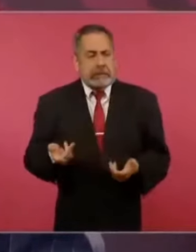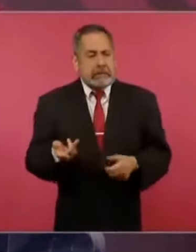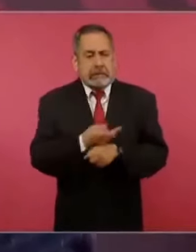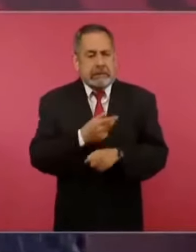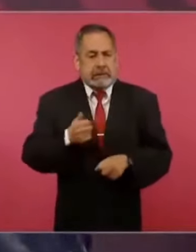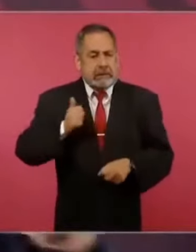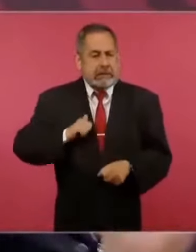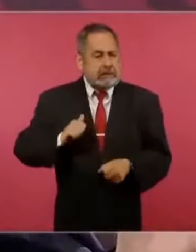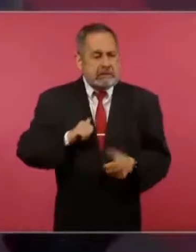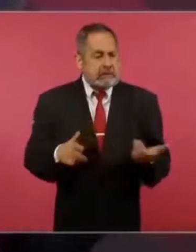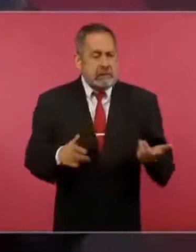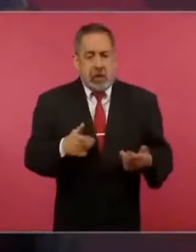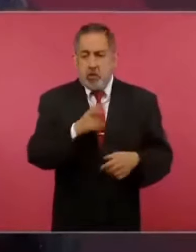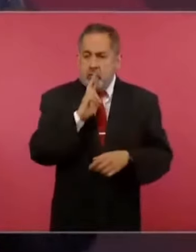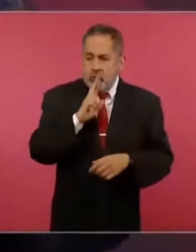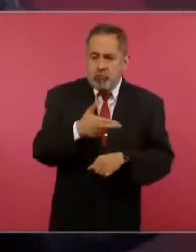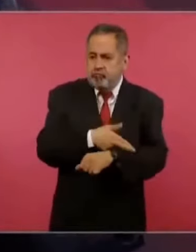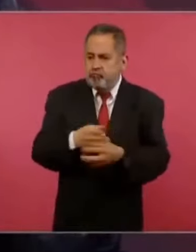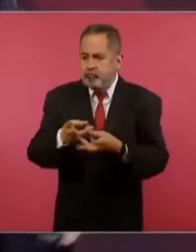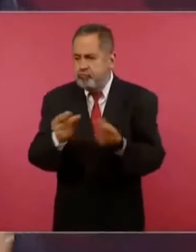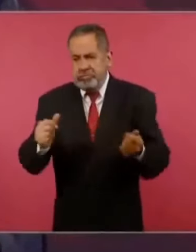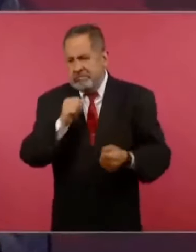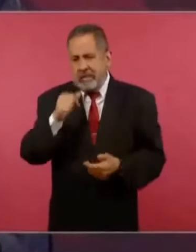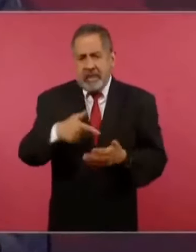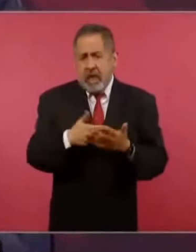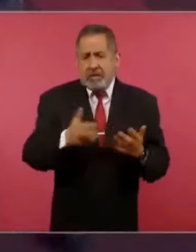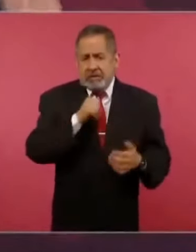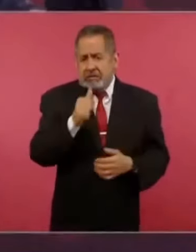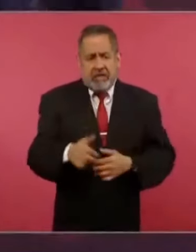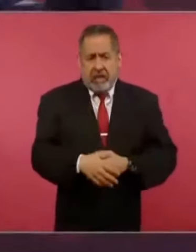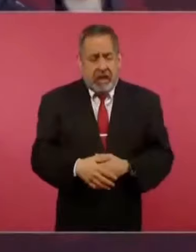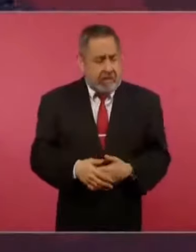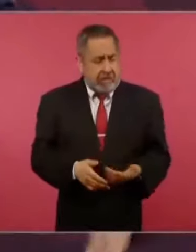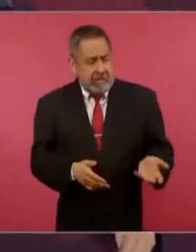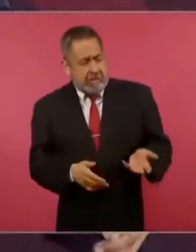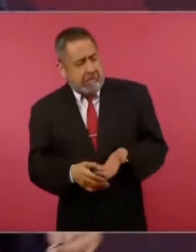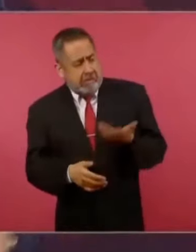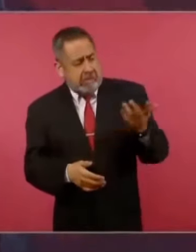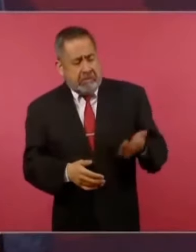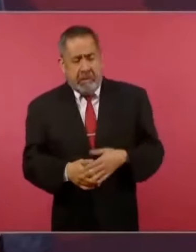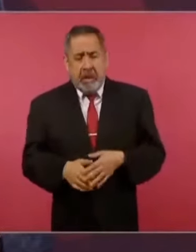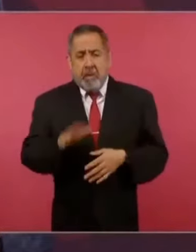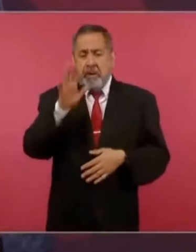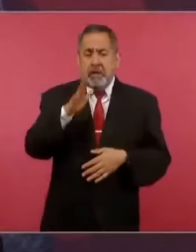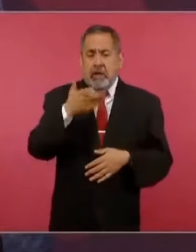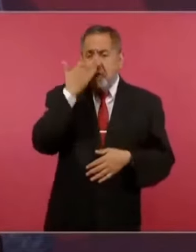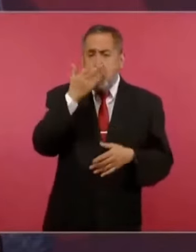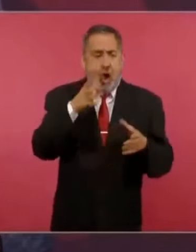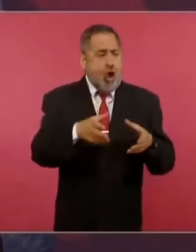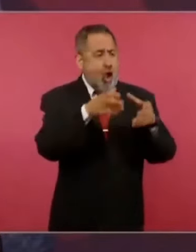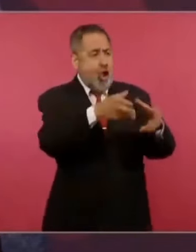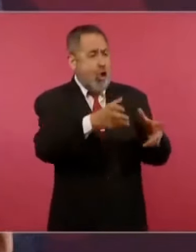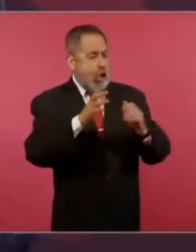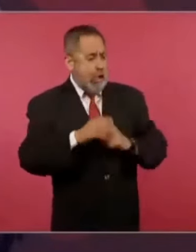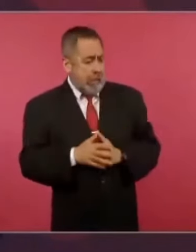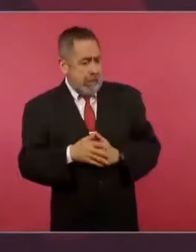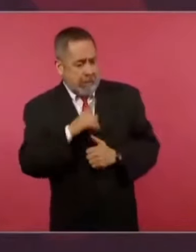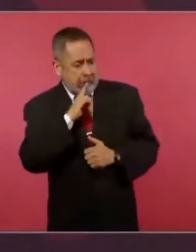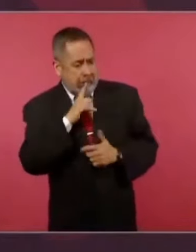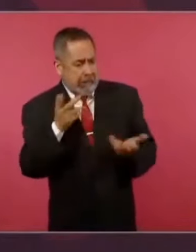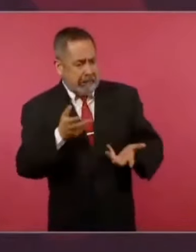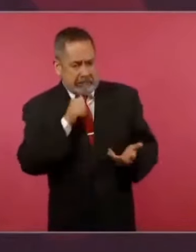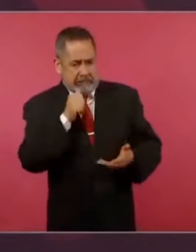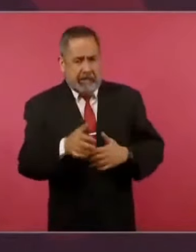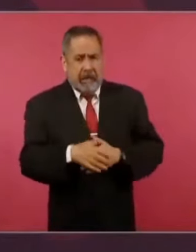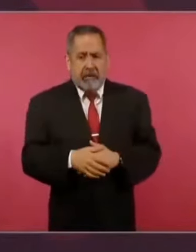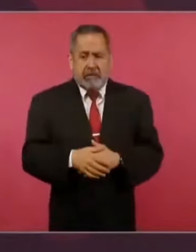nada, nada, nada, en Naciones Unidas, está como florero, porque todo tiene que